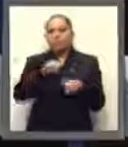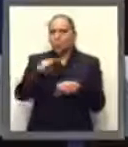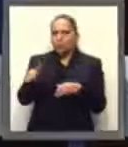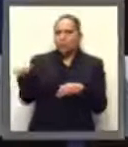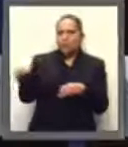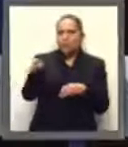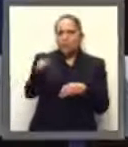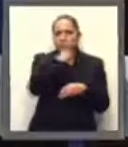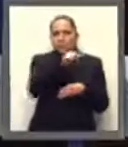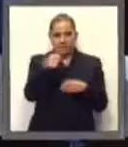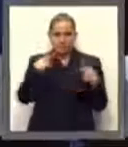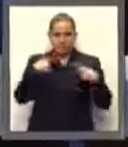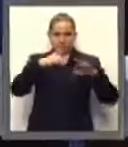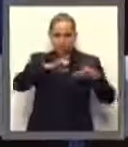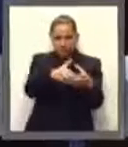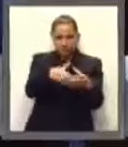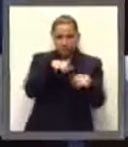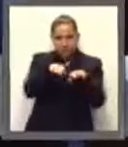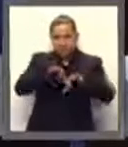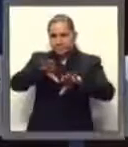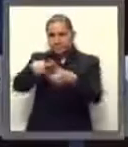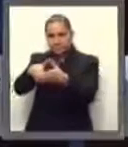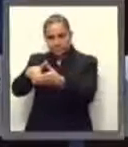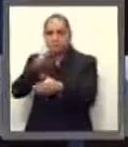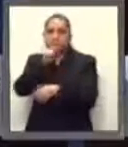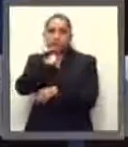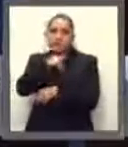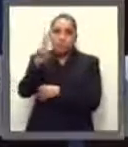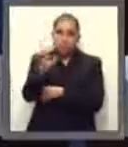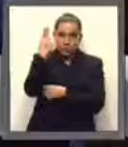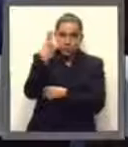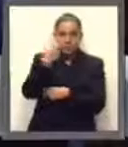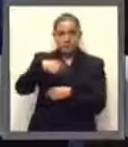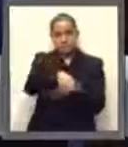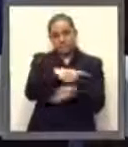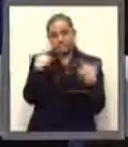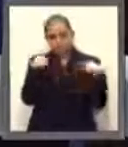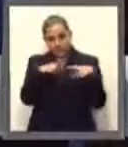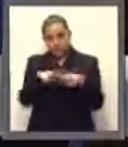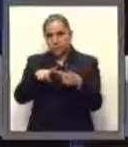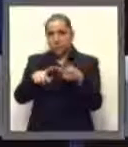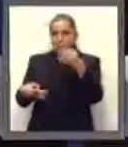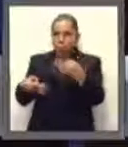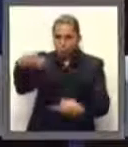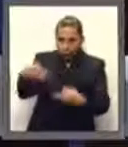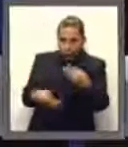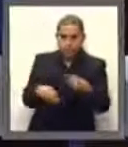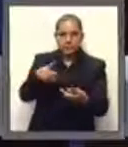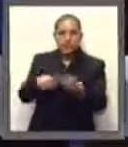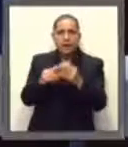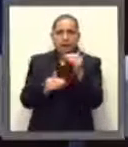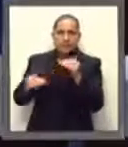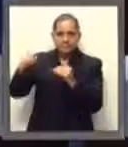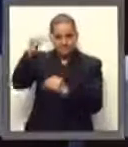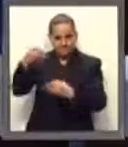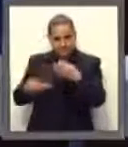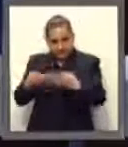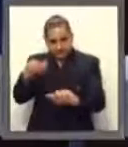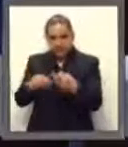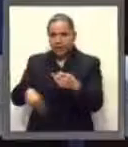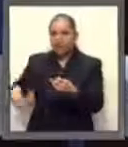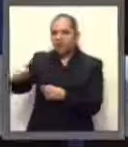laborales, como los académicos de universidades, jueces, magistrados, empleados de